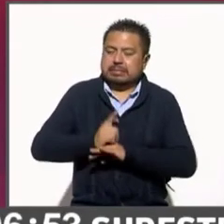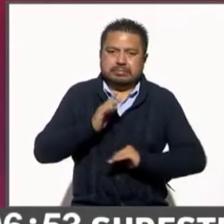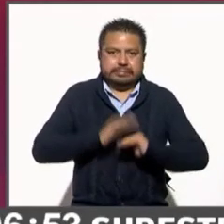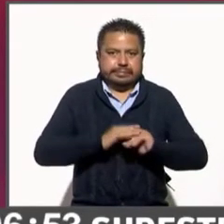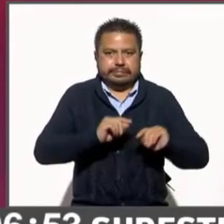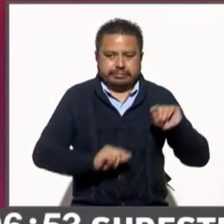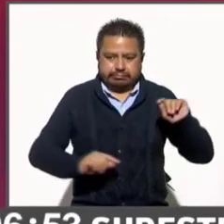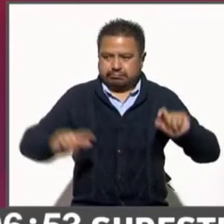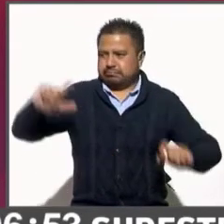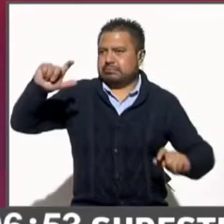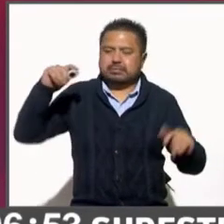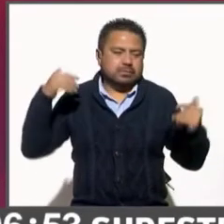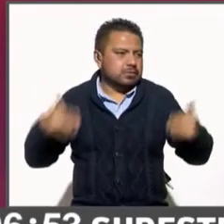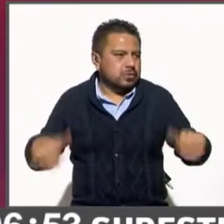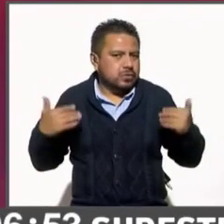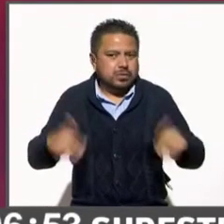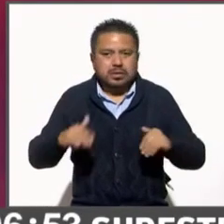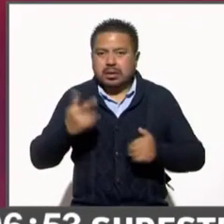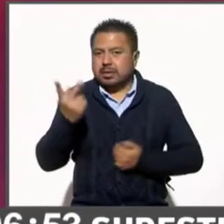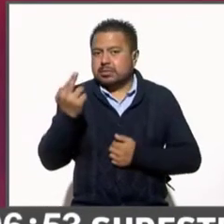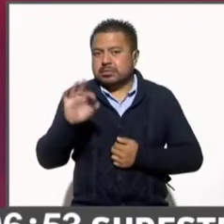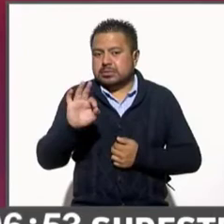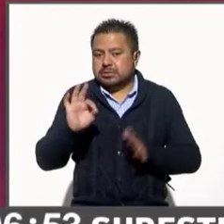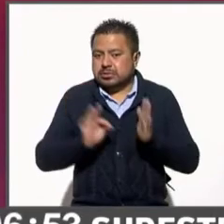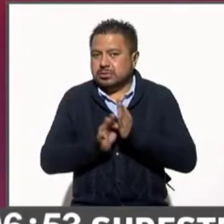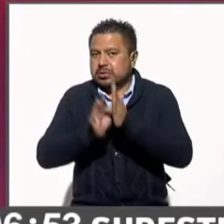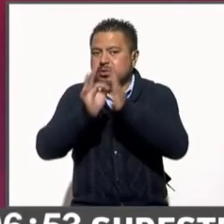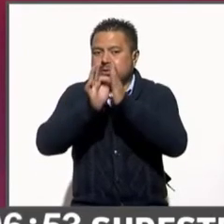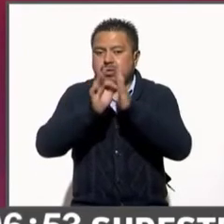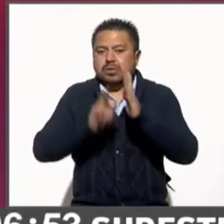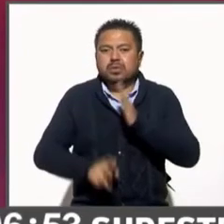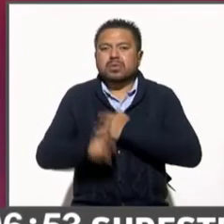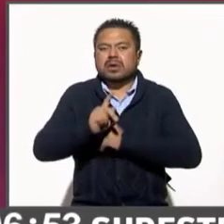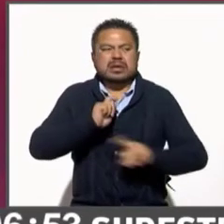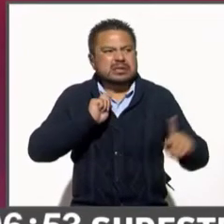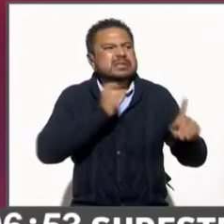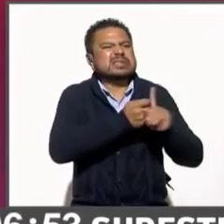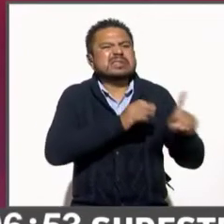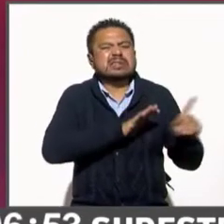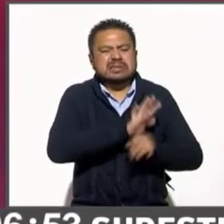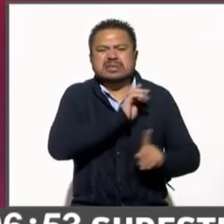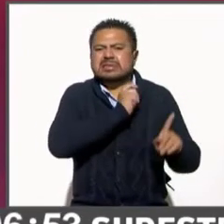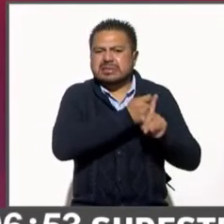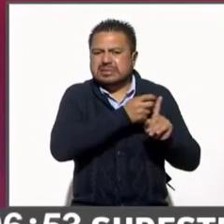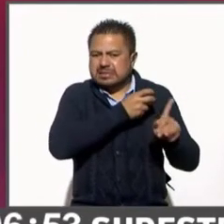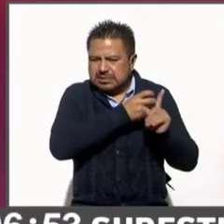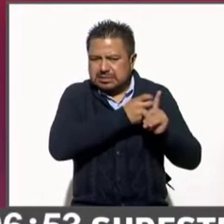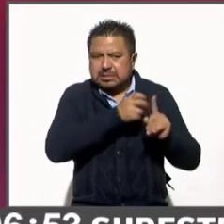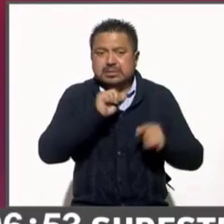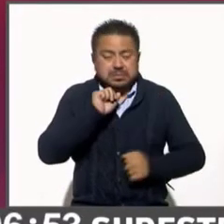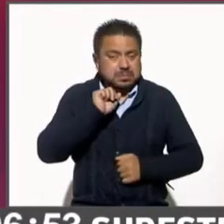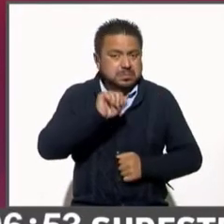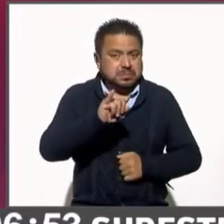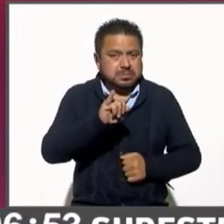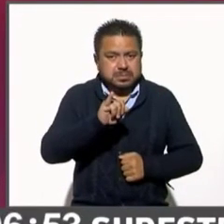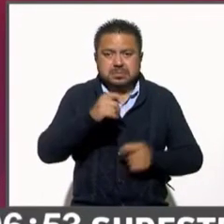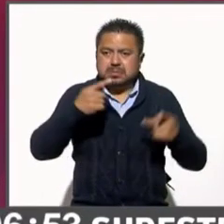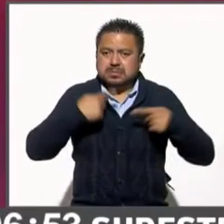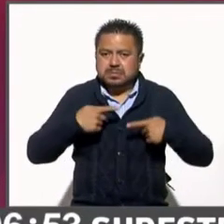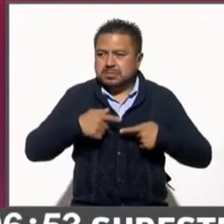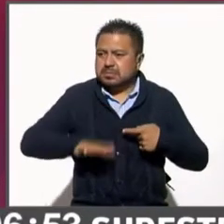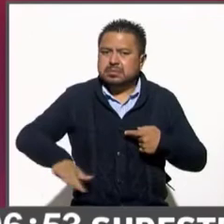es de 25 puntos, lo cual significa que, bueno, si el ciudadano está viendo